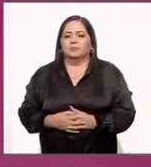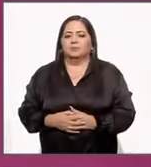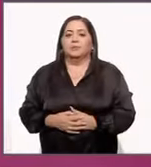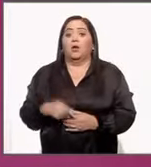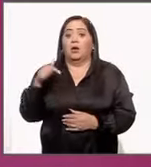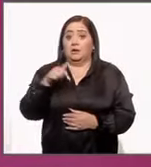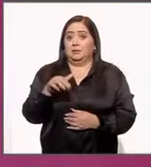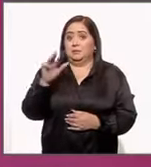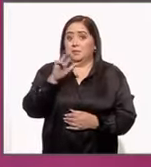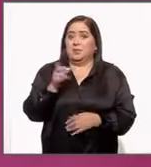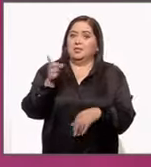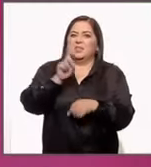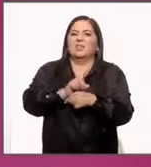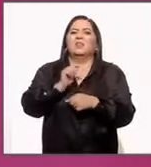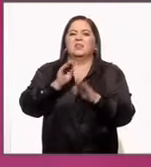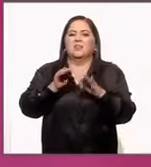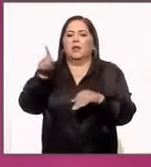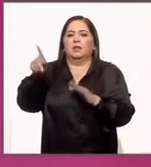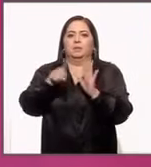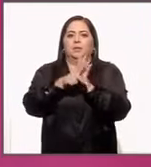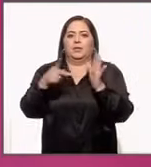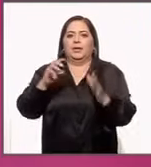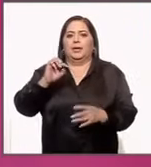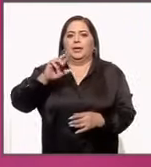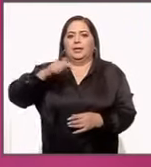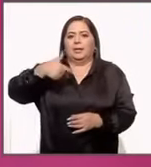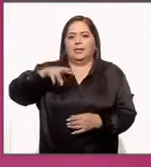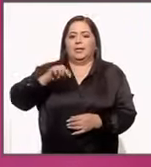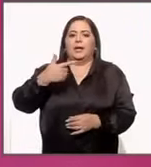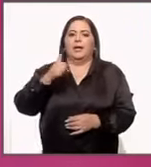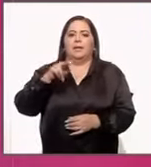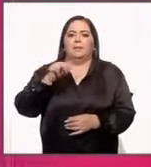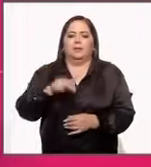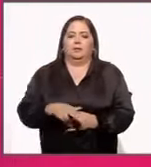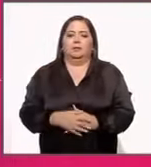Es miércoles, día de colaboración del periodista Enrique Garbán Ochoa.